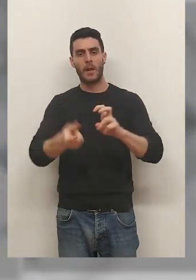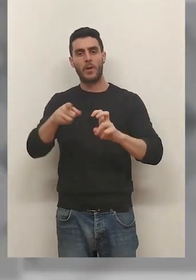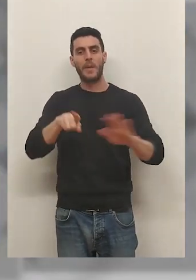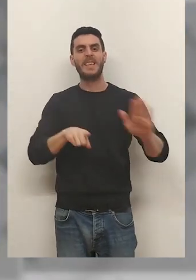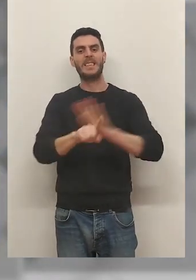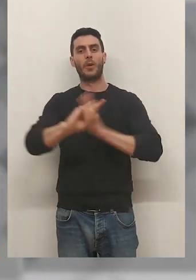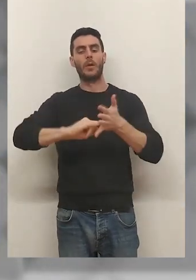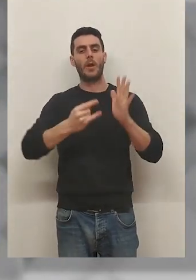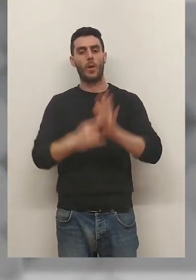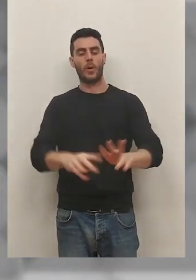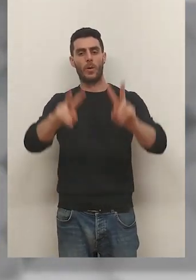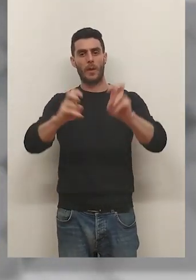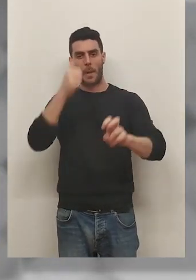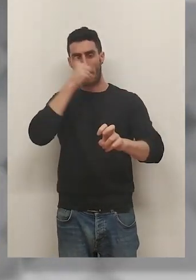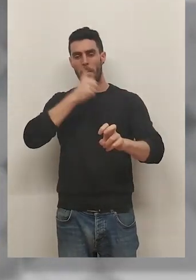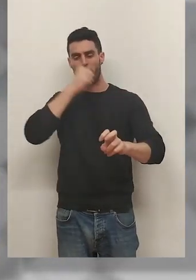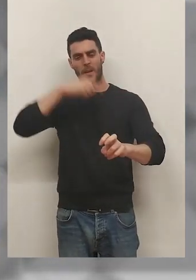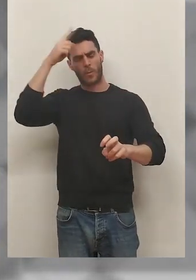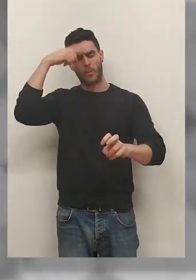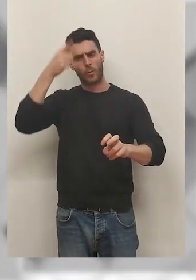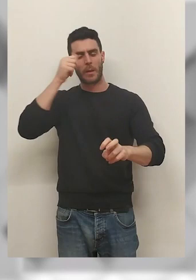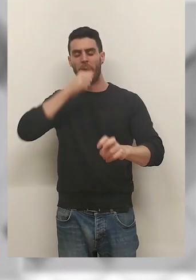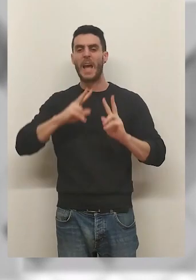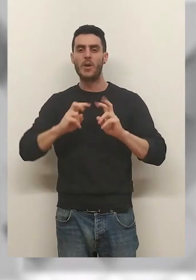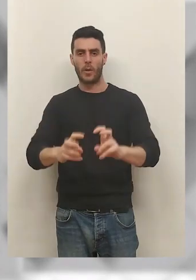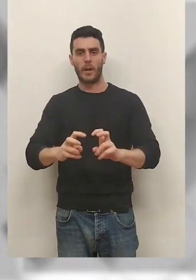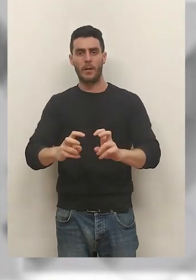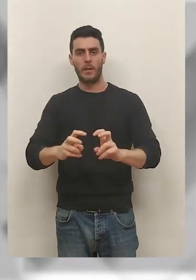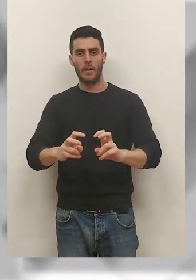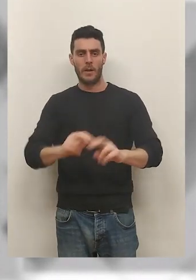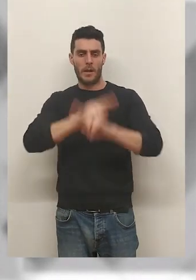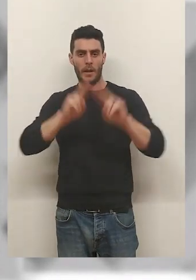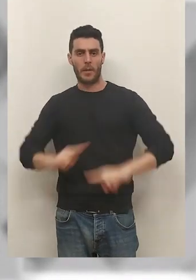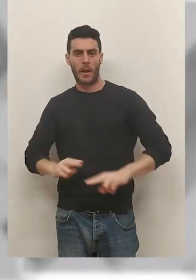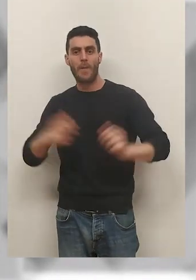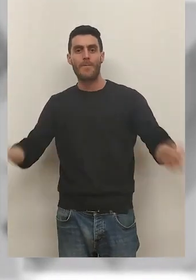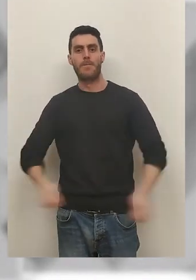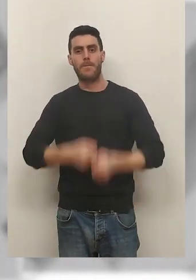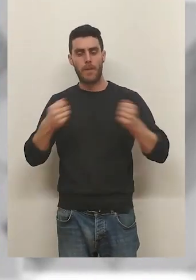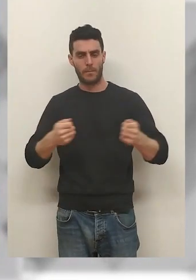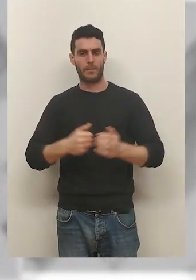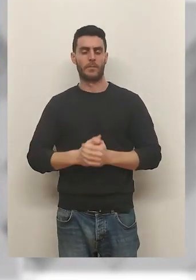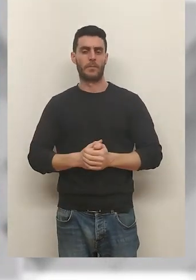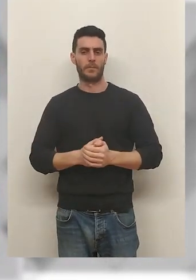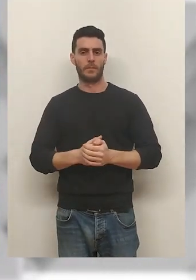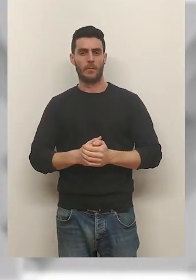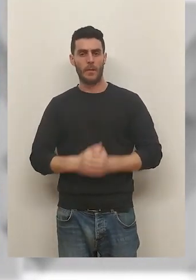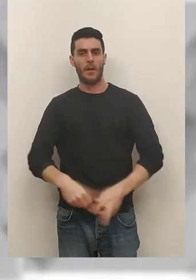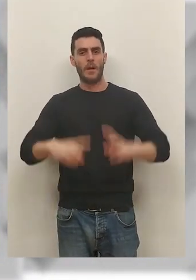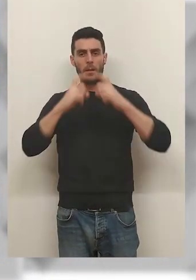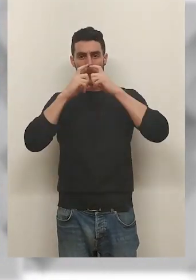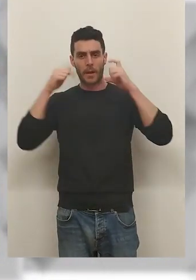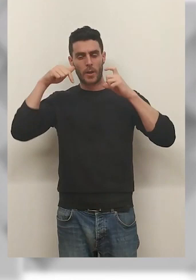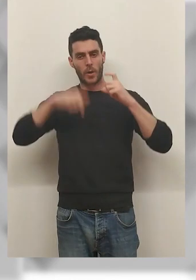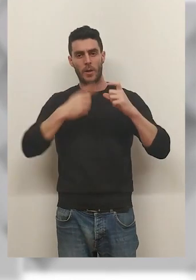y el desarrollo tecnológico en materia de viticultura y enología y a su proyección nacional e internacional. Y sobre